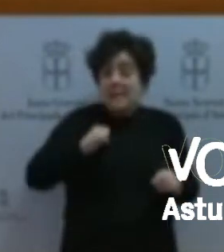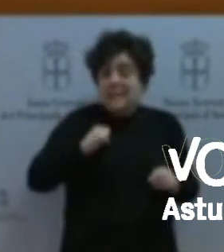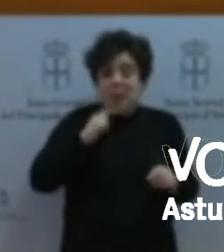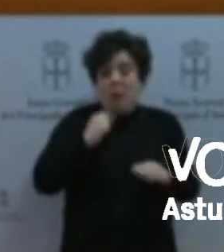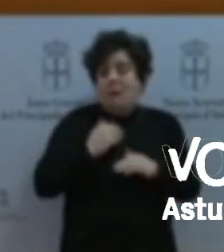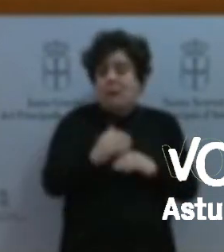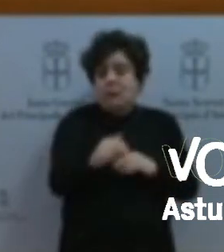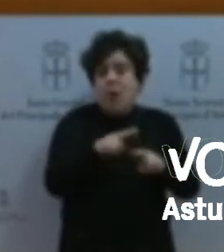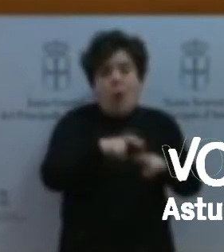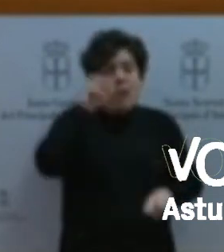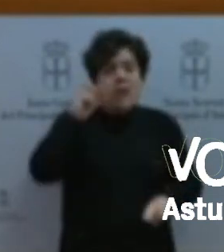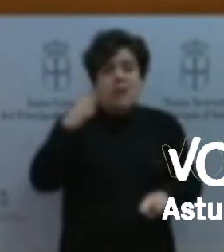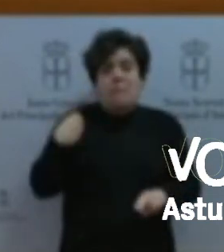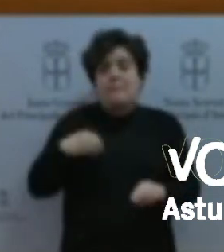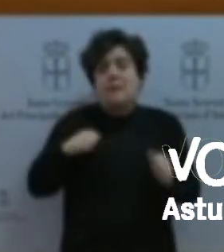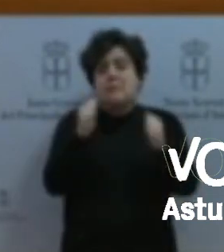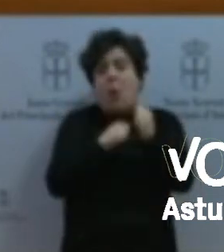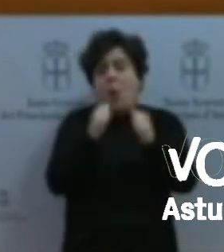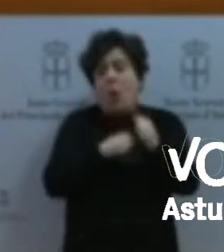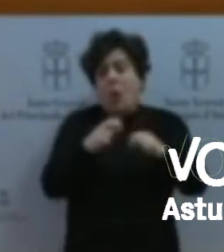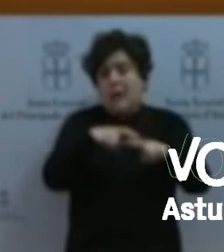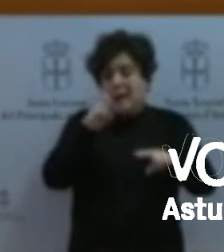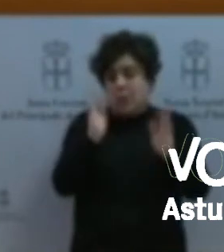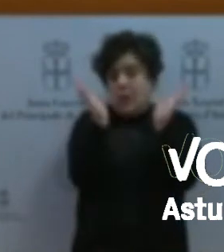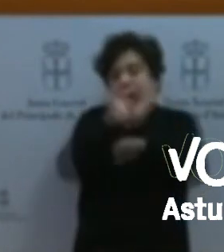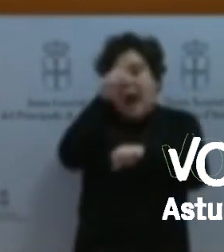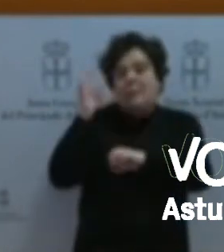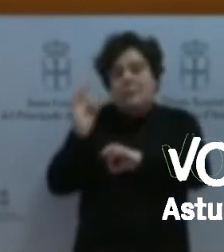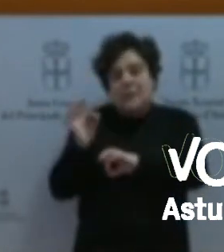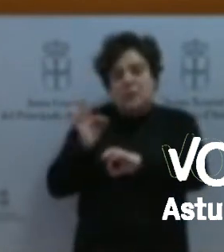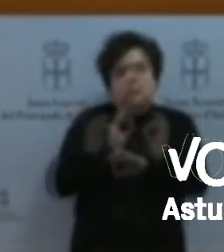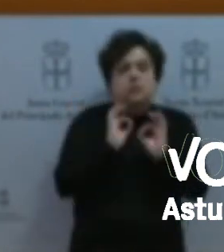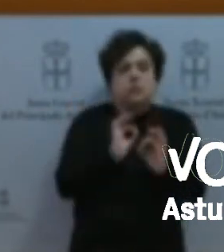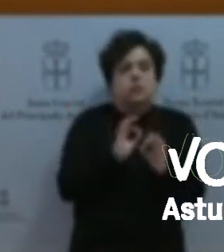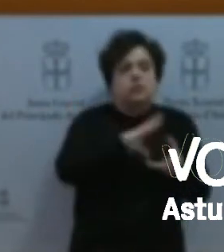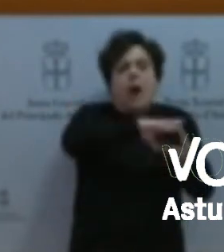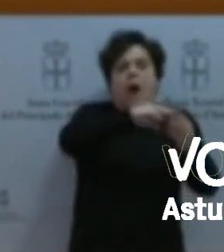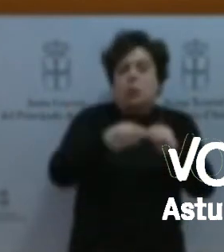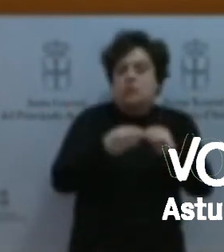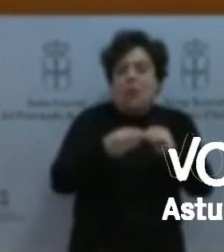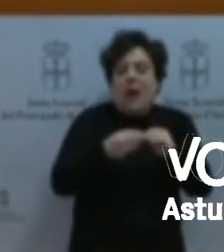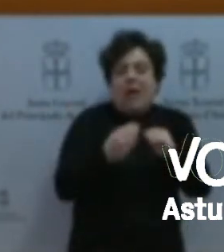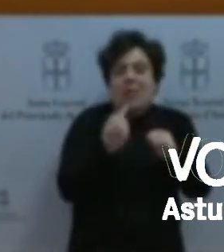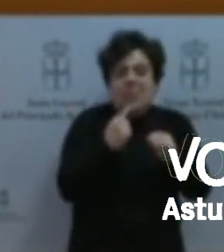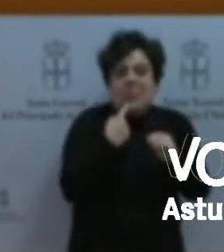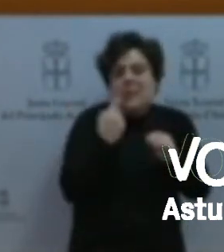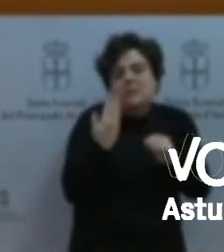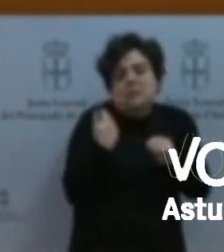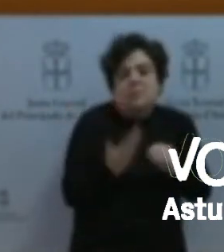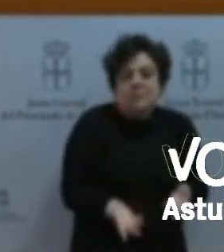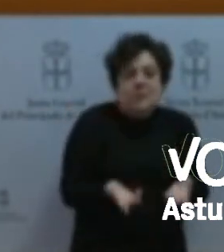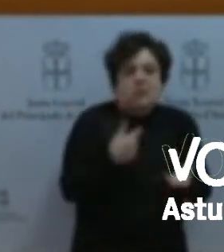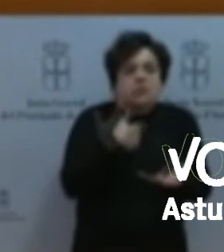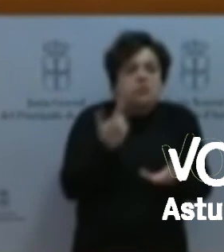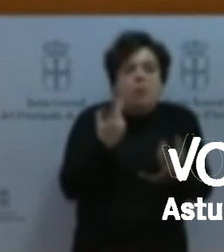reconvertir y hoy llevan camino de convertirse en el desierto. Nuestra propuesta no sucumbe, como la de otros, a los